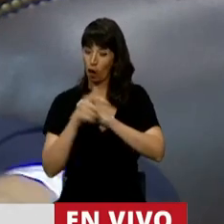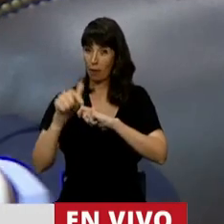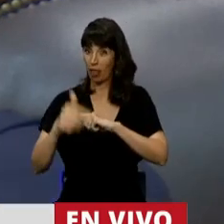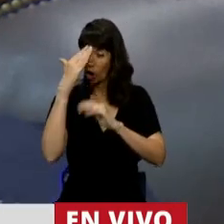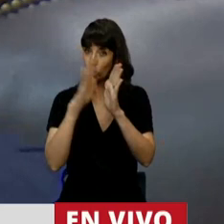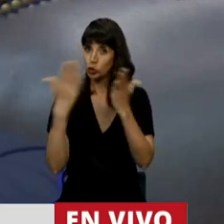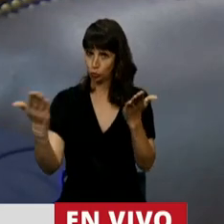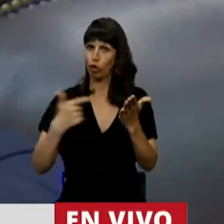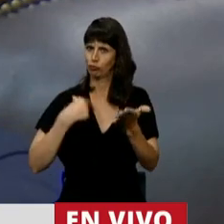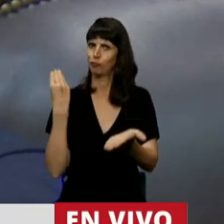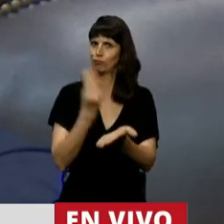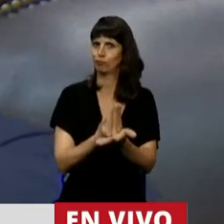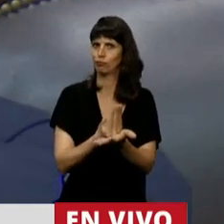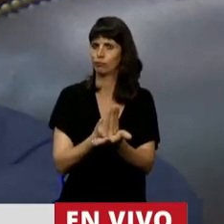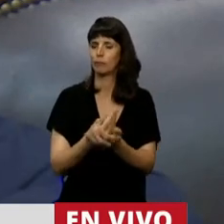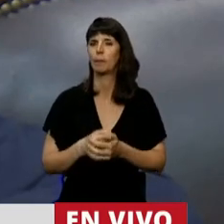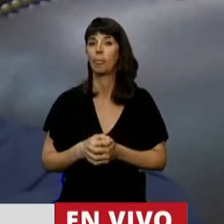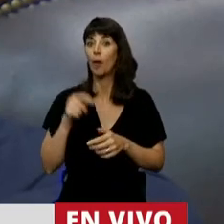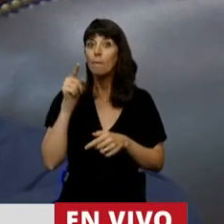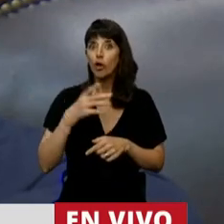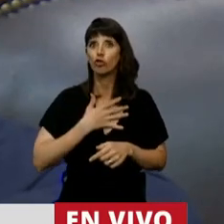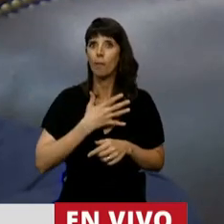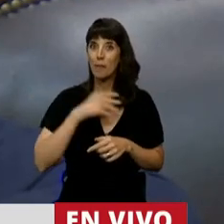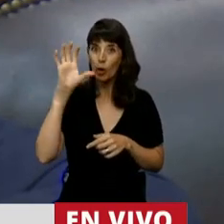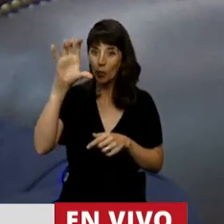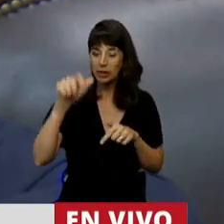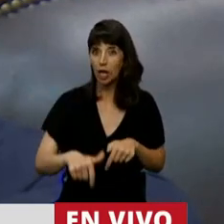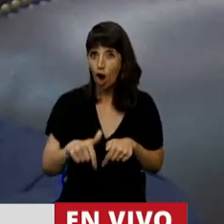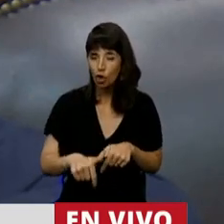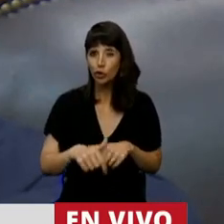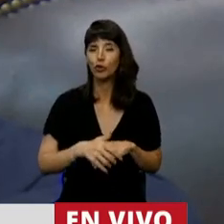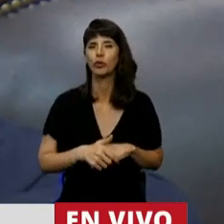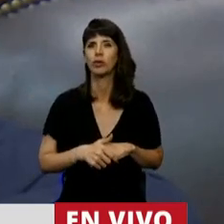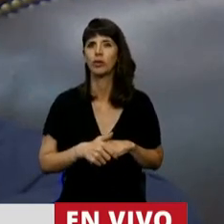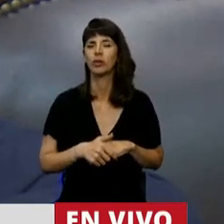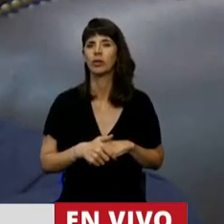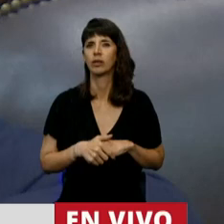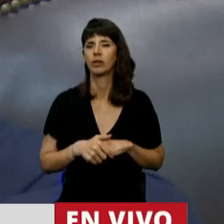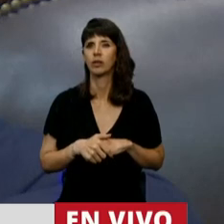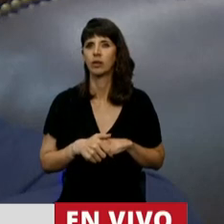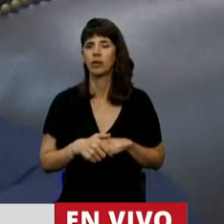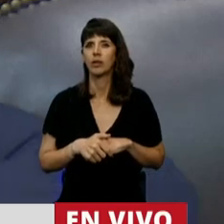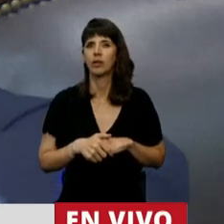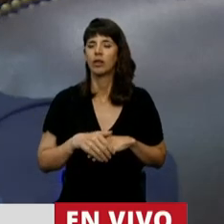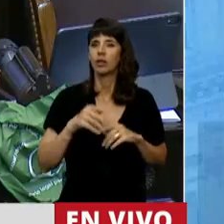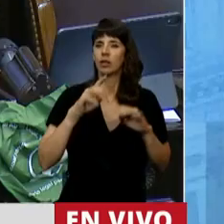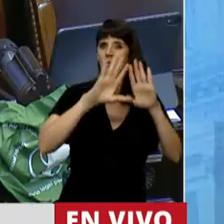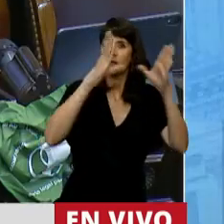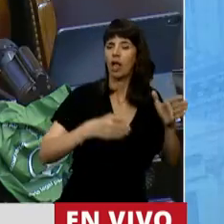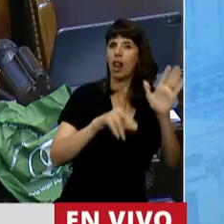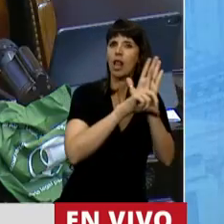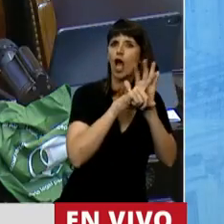constitución. Y es por eso que hoy mi provincia es declarada por la legislatura